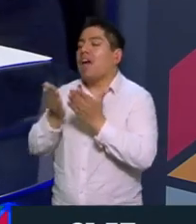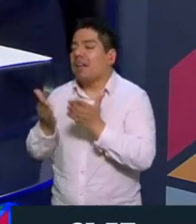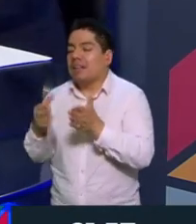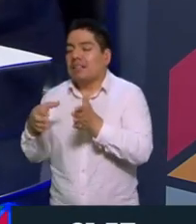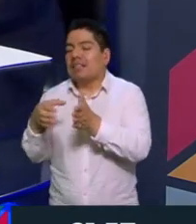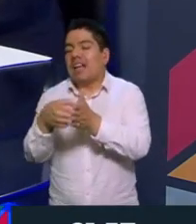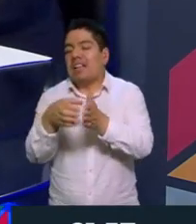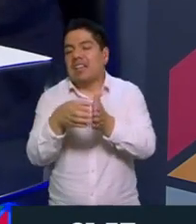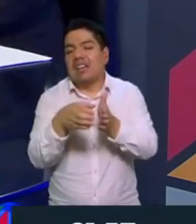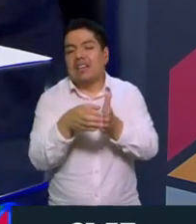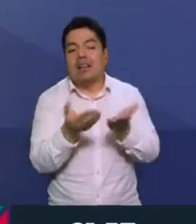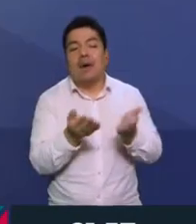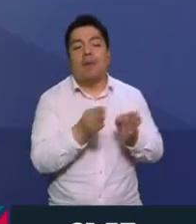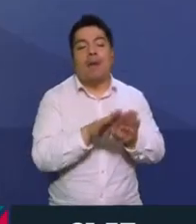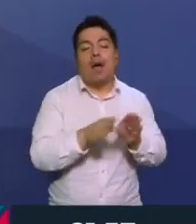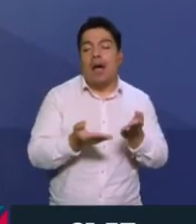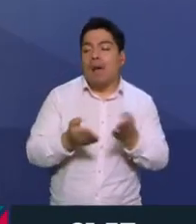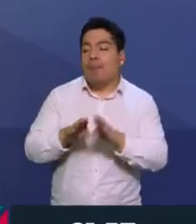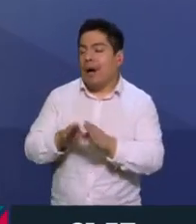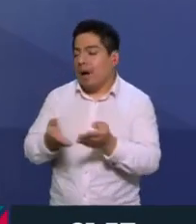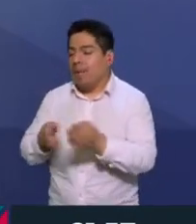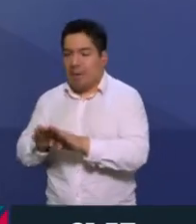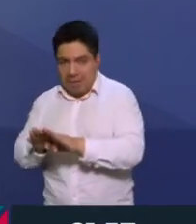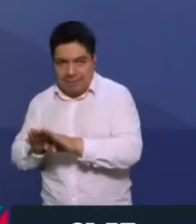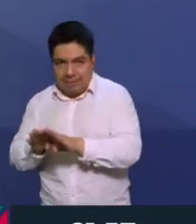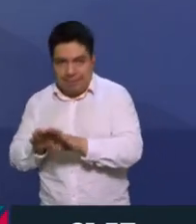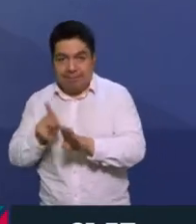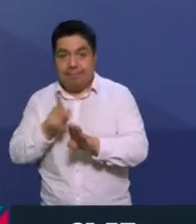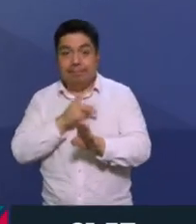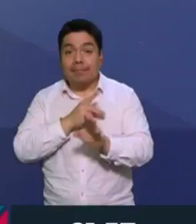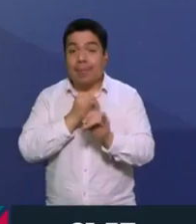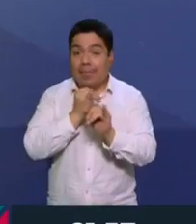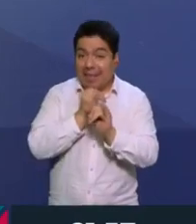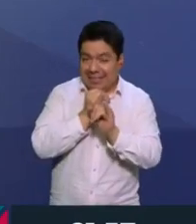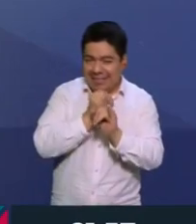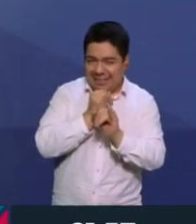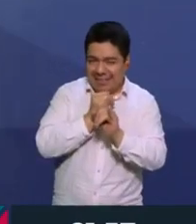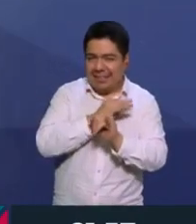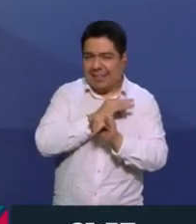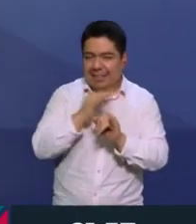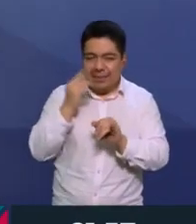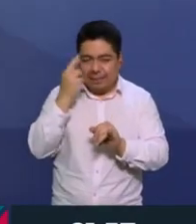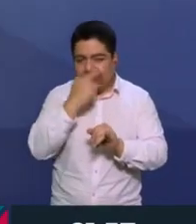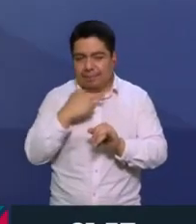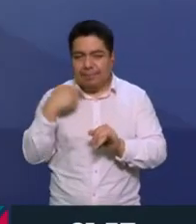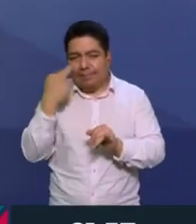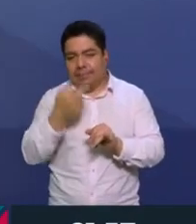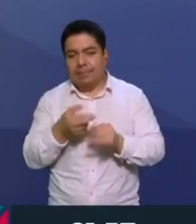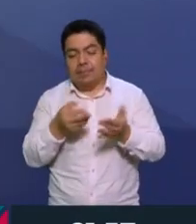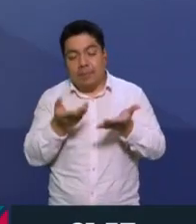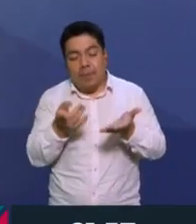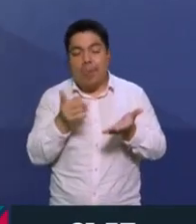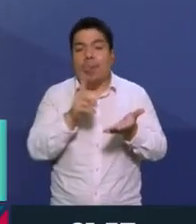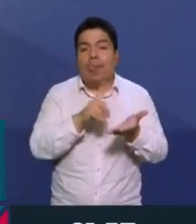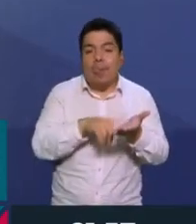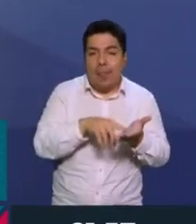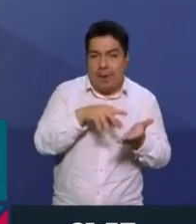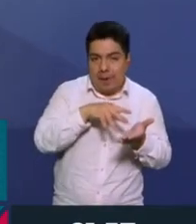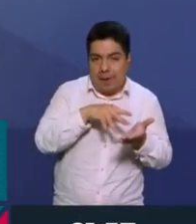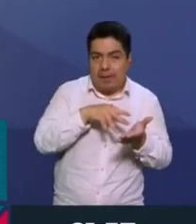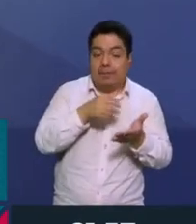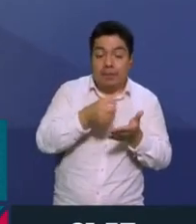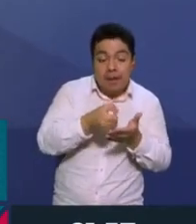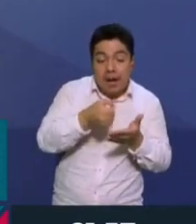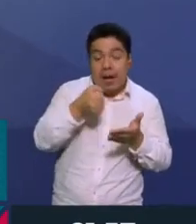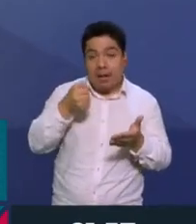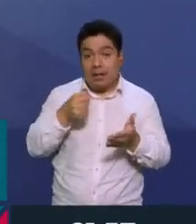vas a ver todo cerrado. Lo que tiene de padre que puedas entrar por la página de internet es que te encuentras qué es lo que metieron, puedes incluso